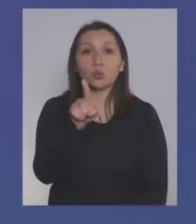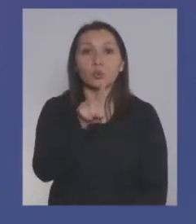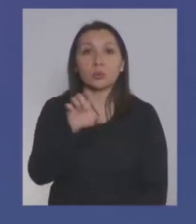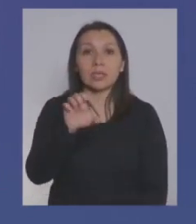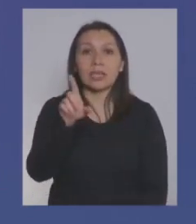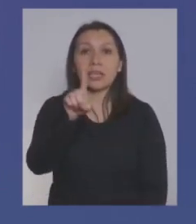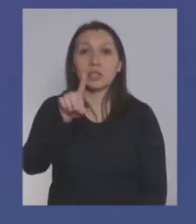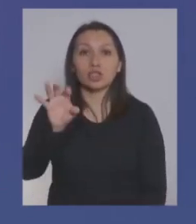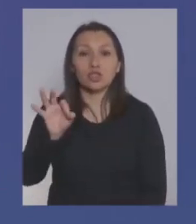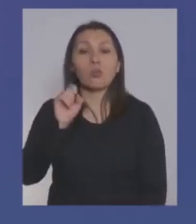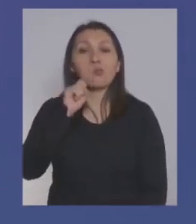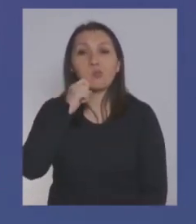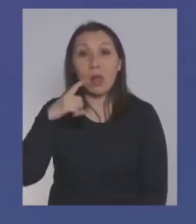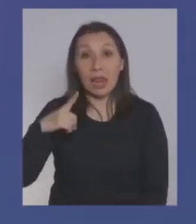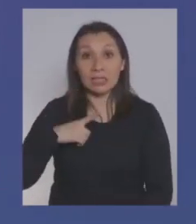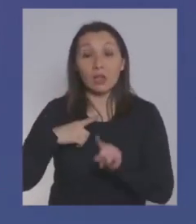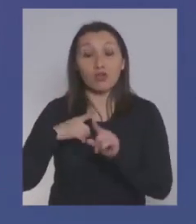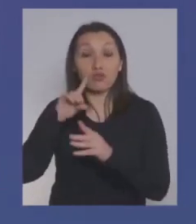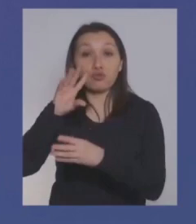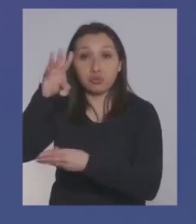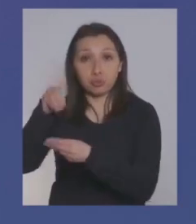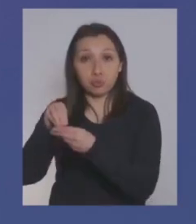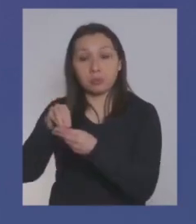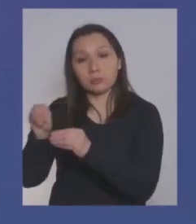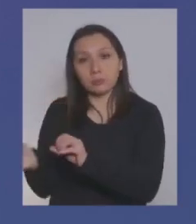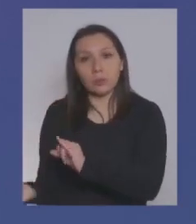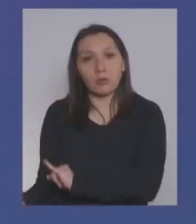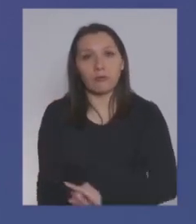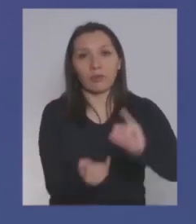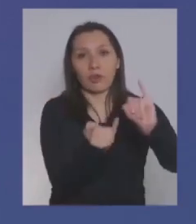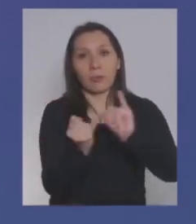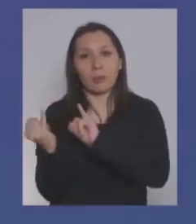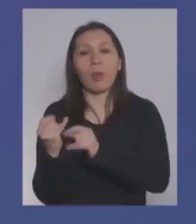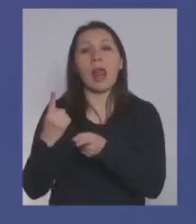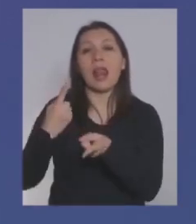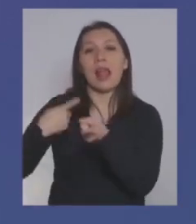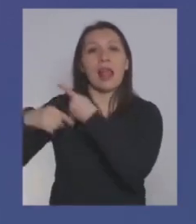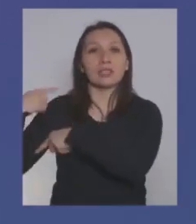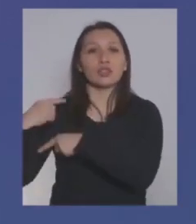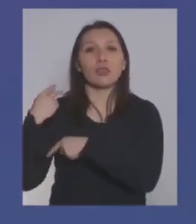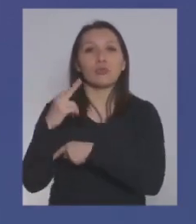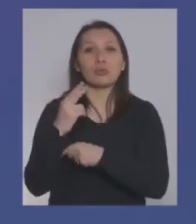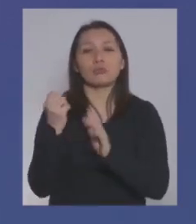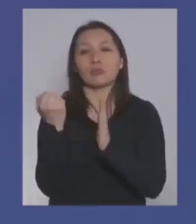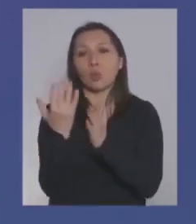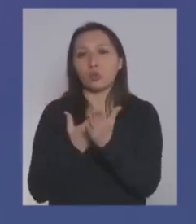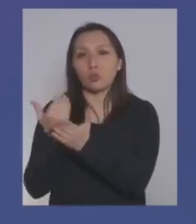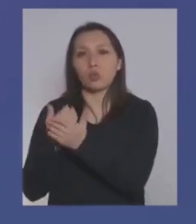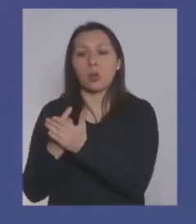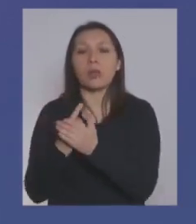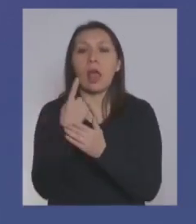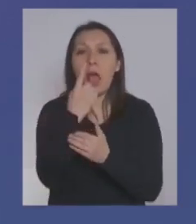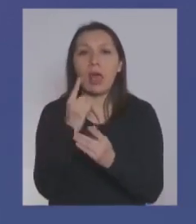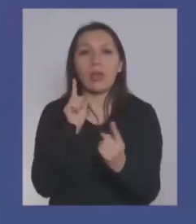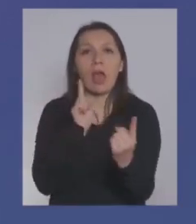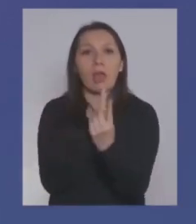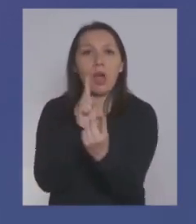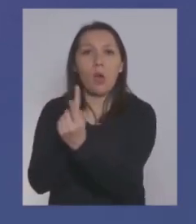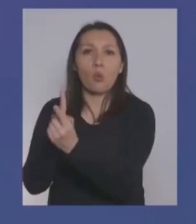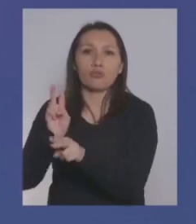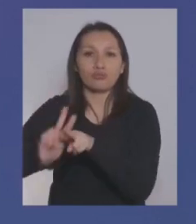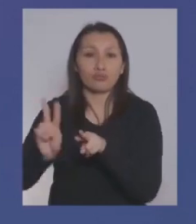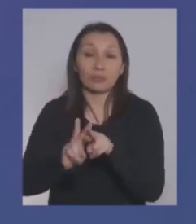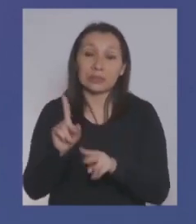partir de la información de las licencias que ellos tienen, poder reconstruir este historial y dar solución prácticamente uno a uno. Y eso ha sido lento,